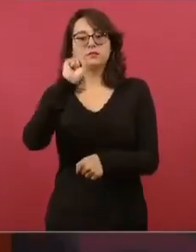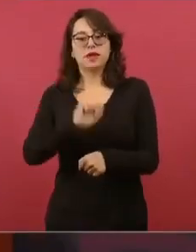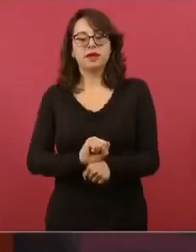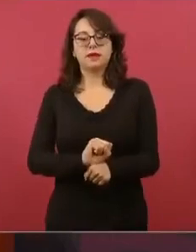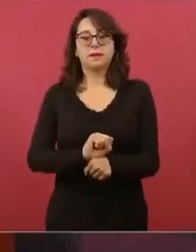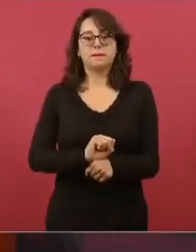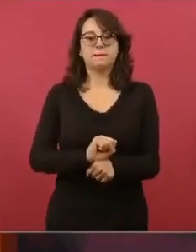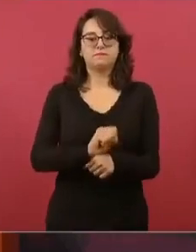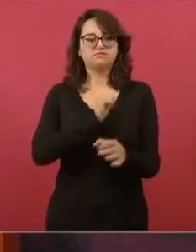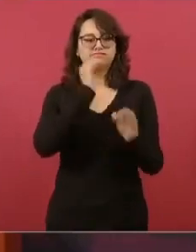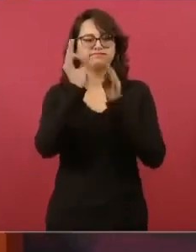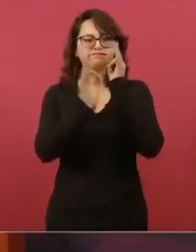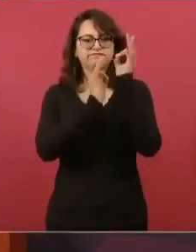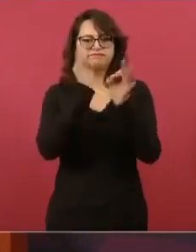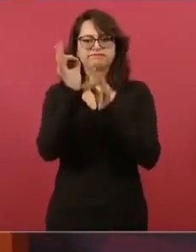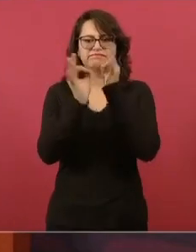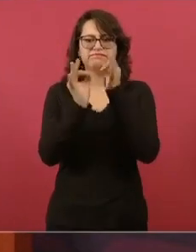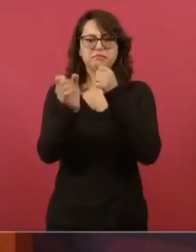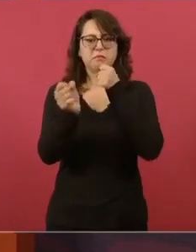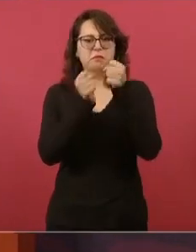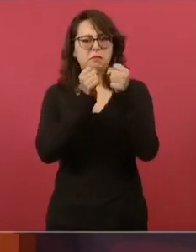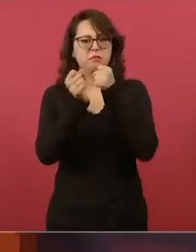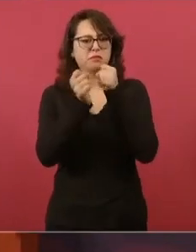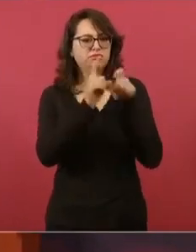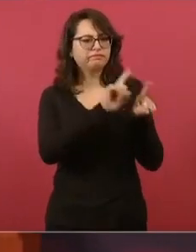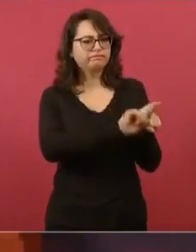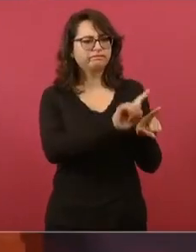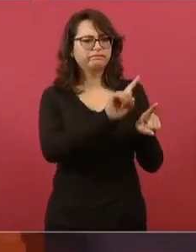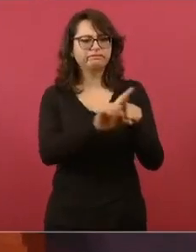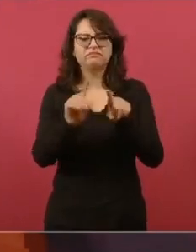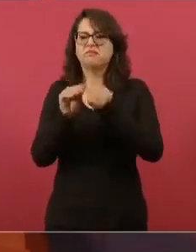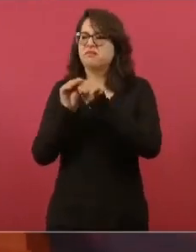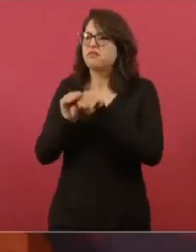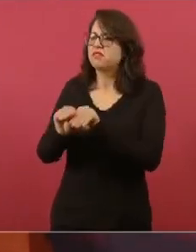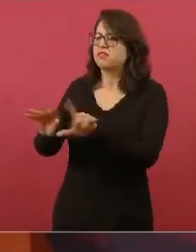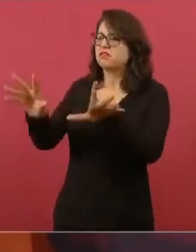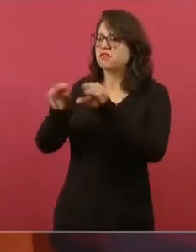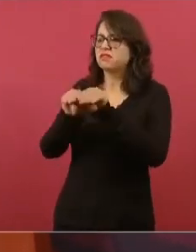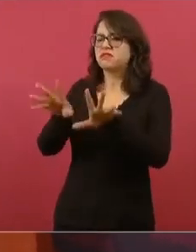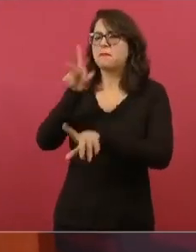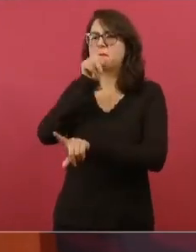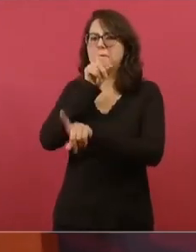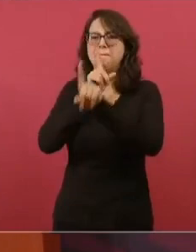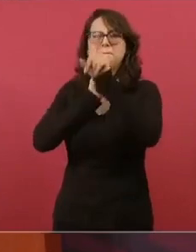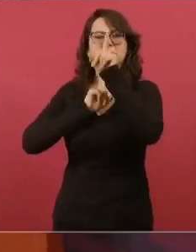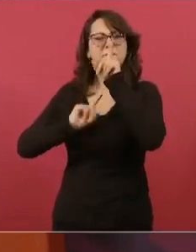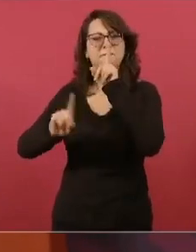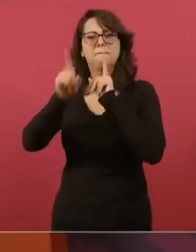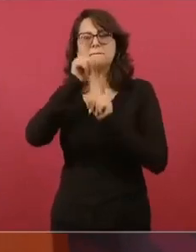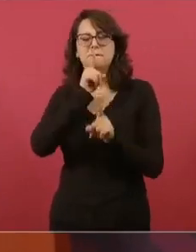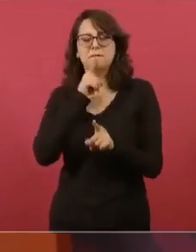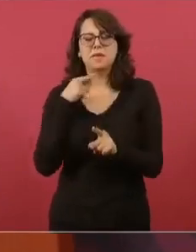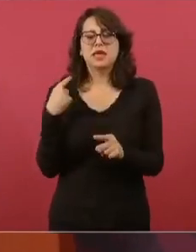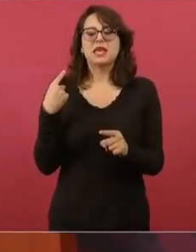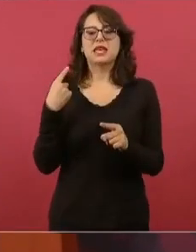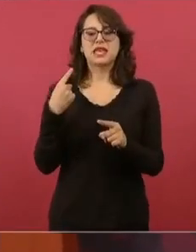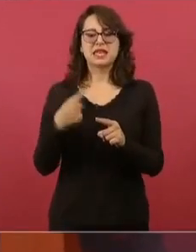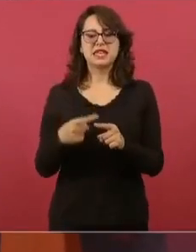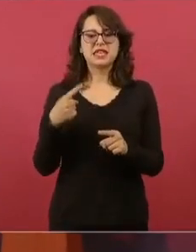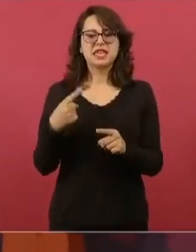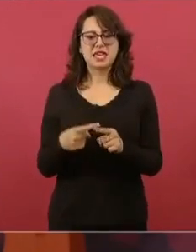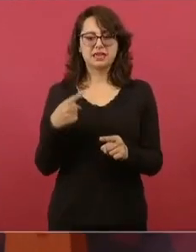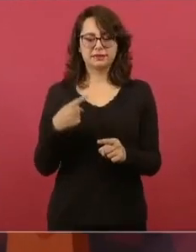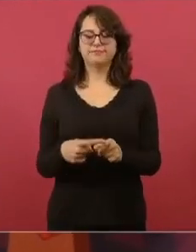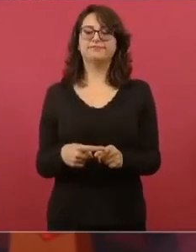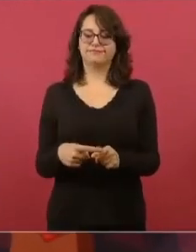Siempre es importante recordar que sólo se trata